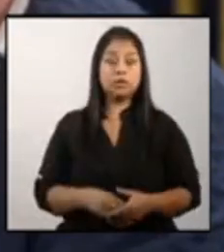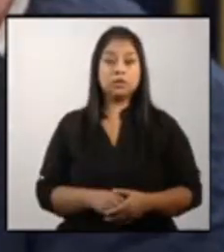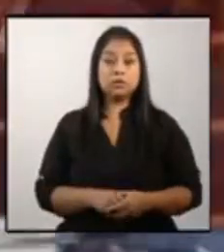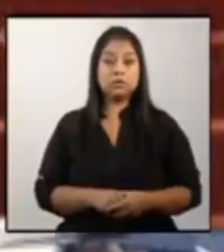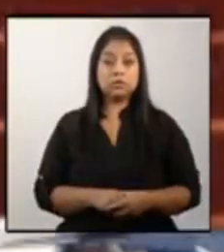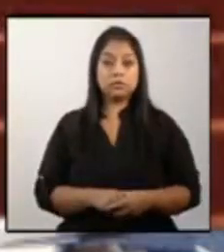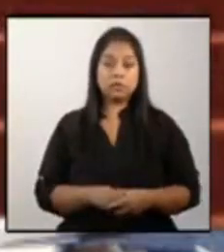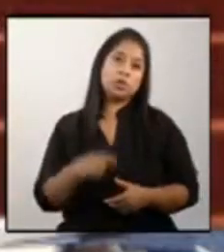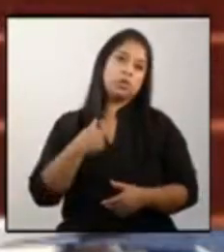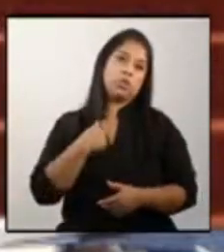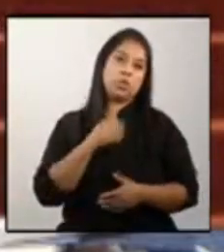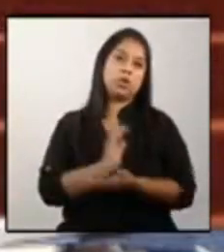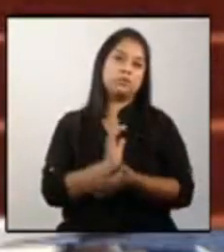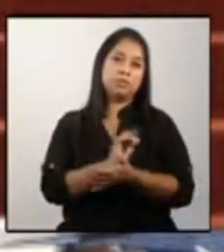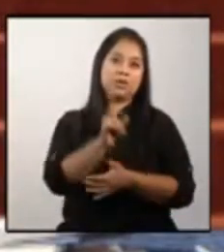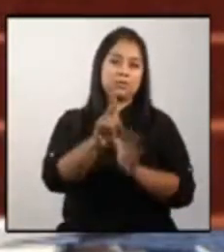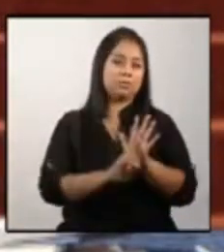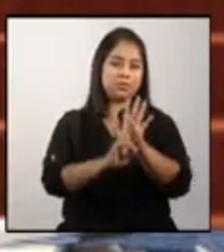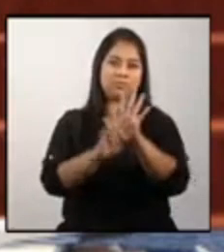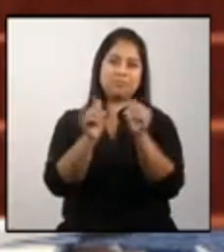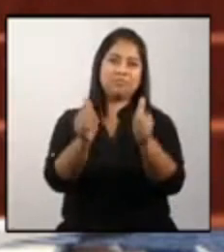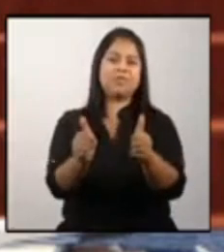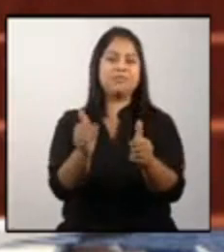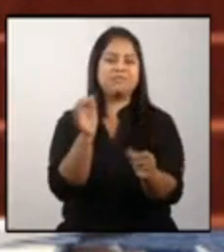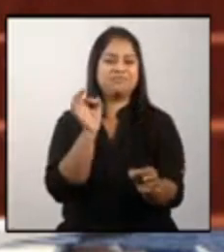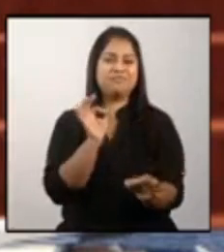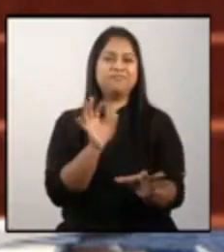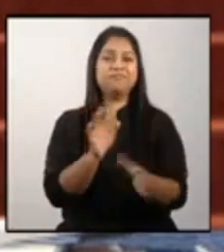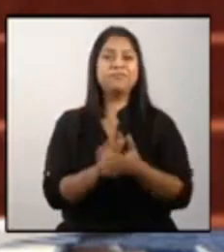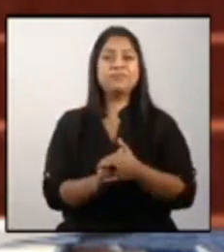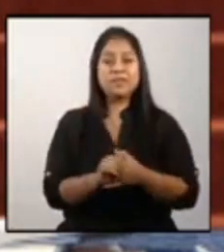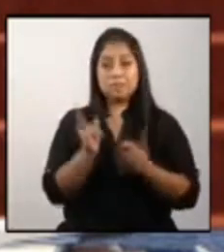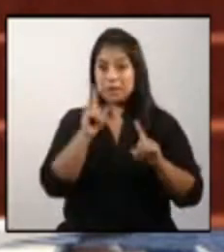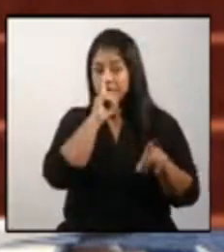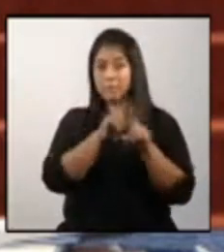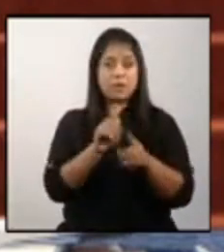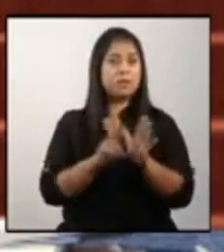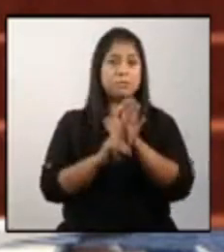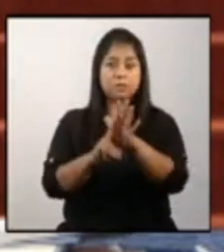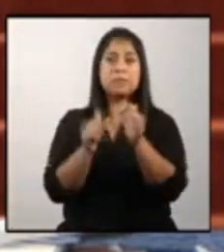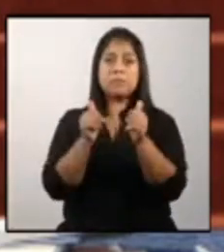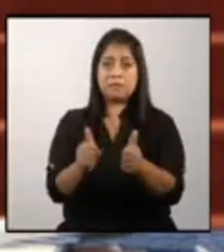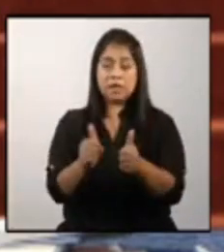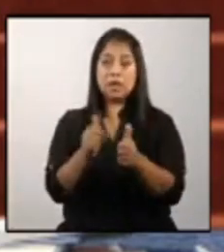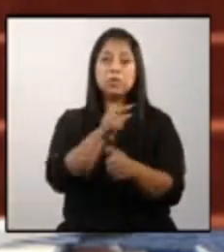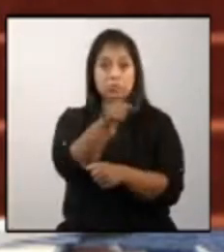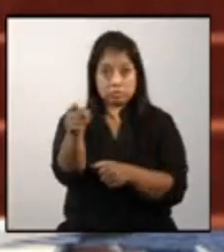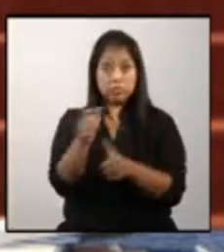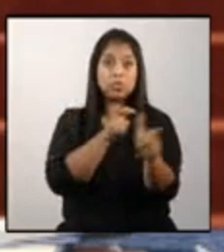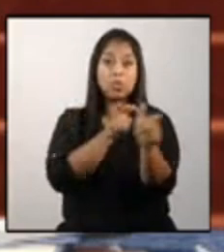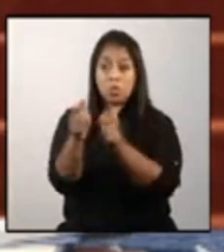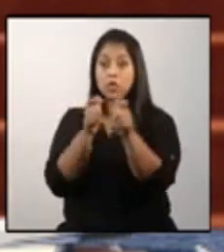yo espero que me representen bien pero más que representarme bien son los coordinadores de las